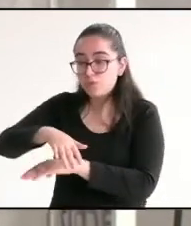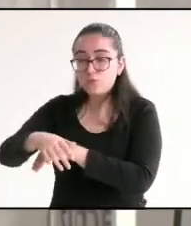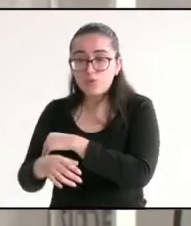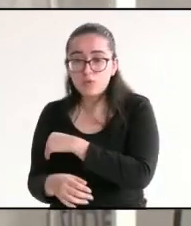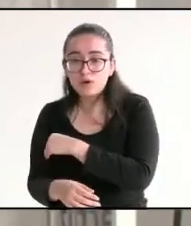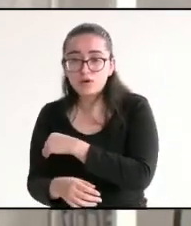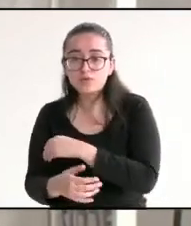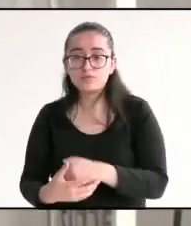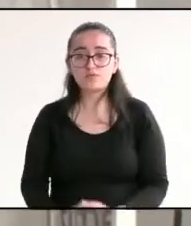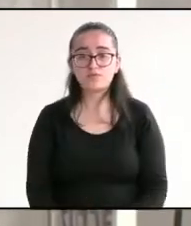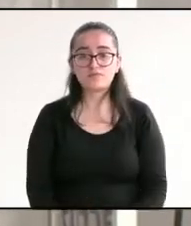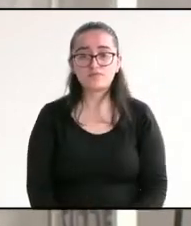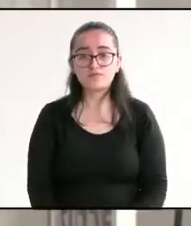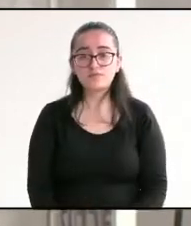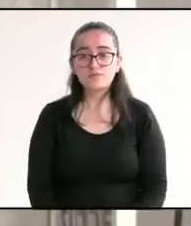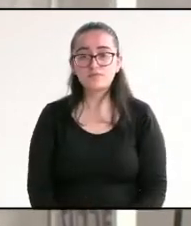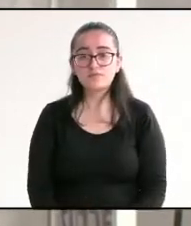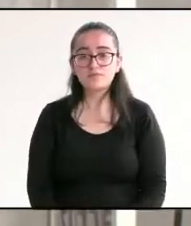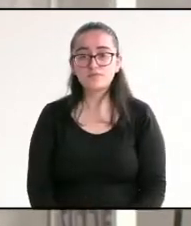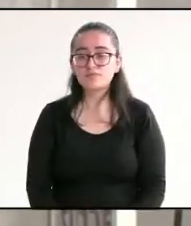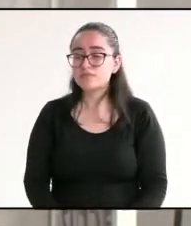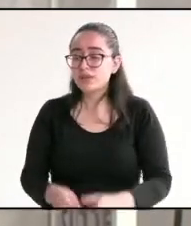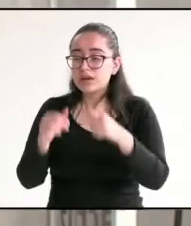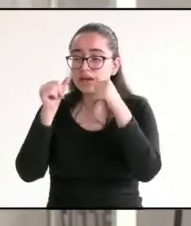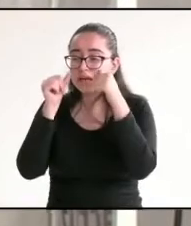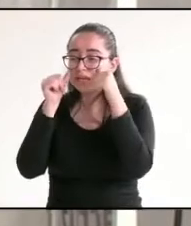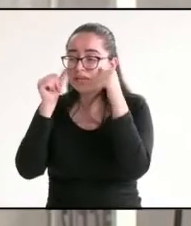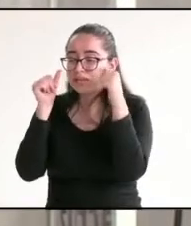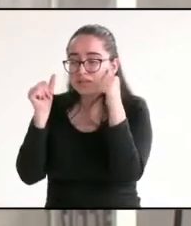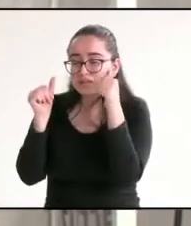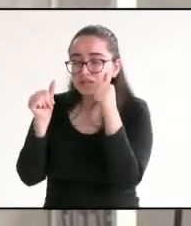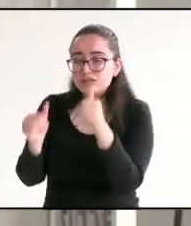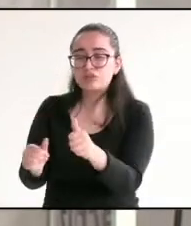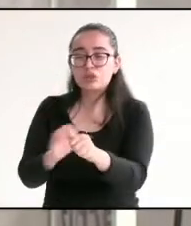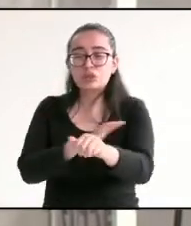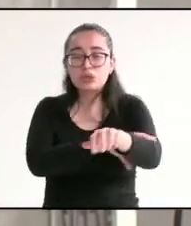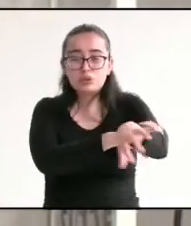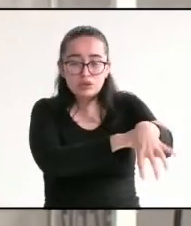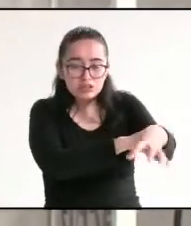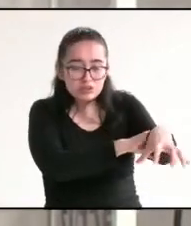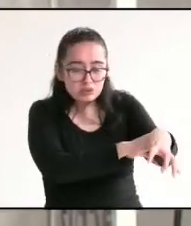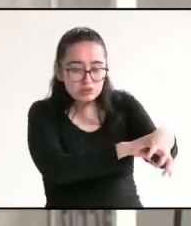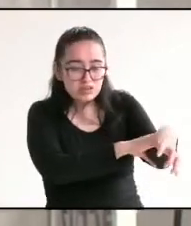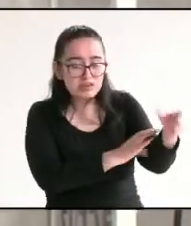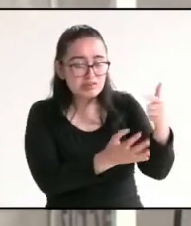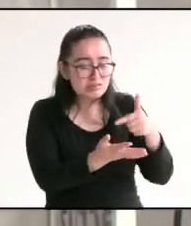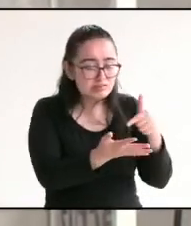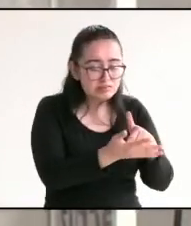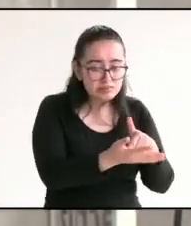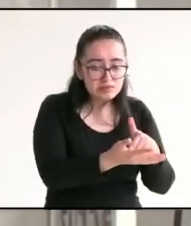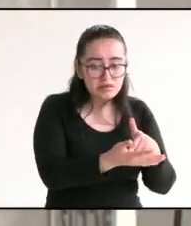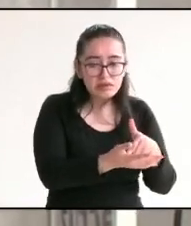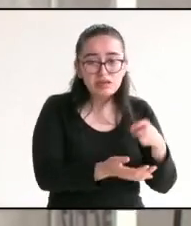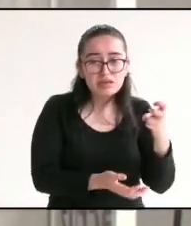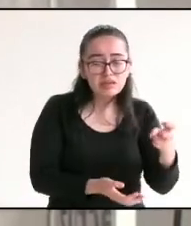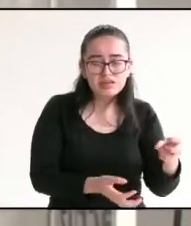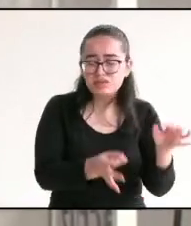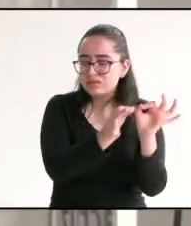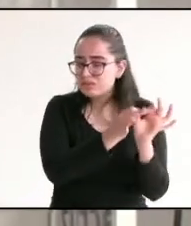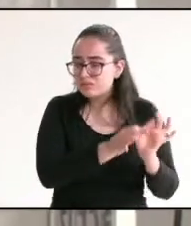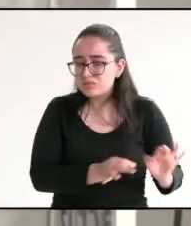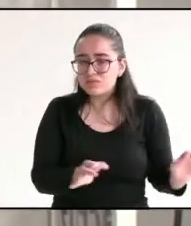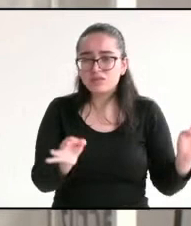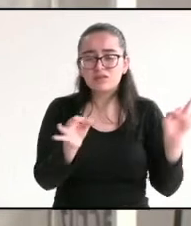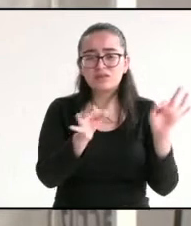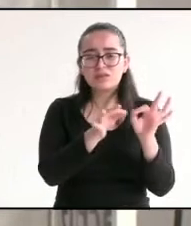Tenemos que poner atención a los rellenos sanitarios, el manejo de los residuos es importantísimo,